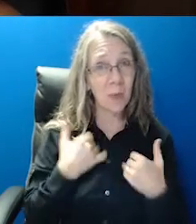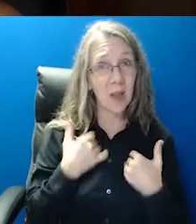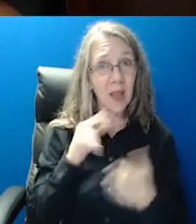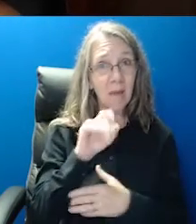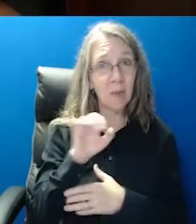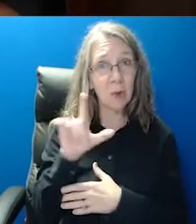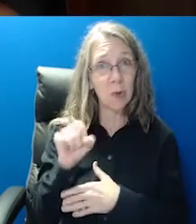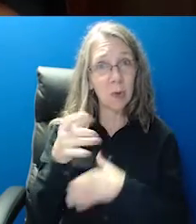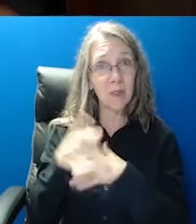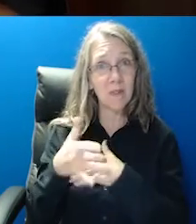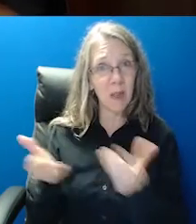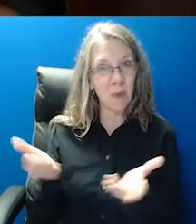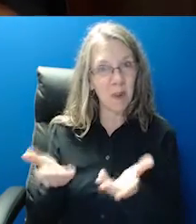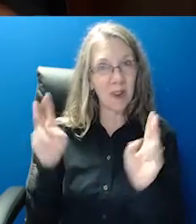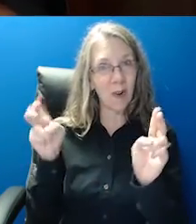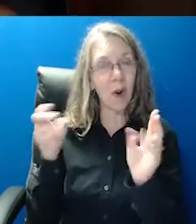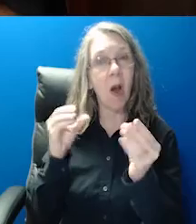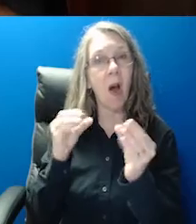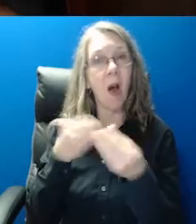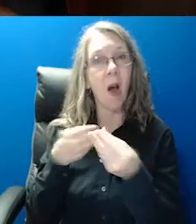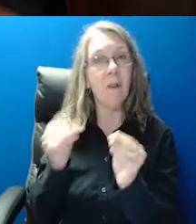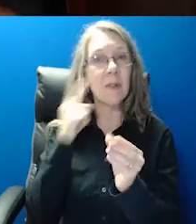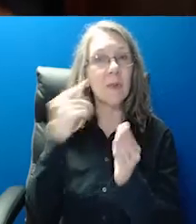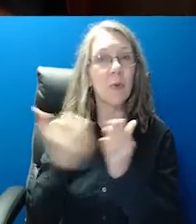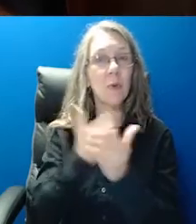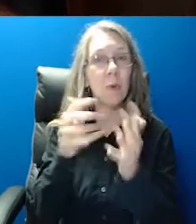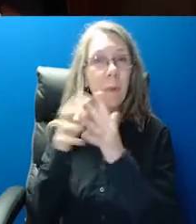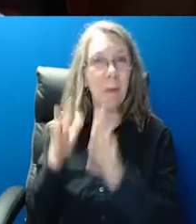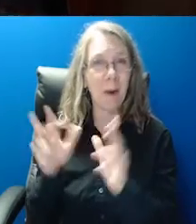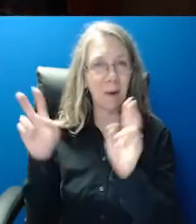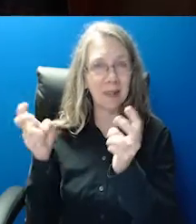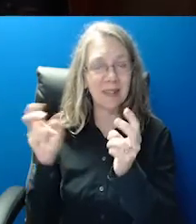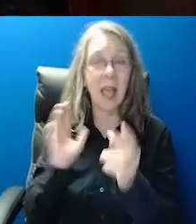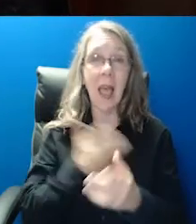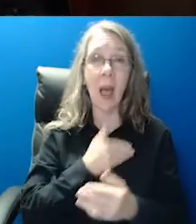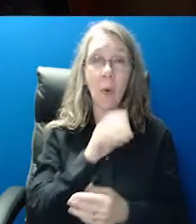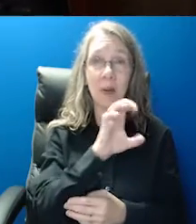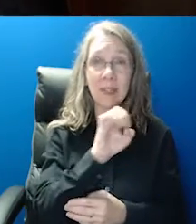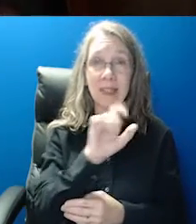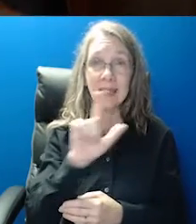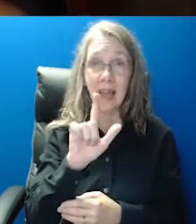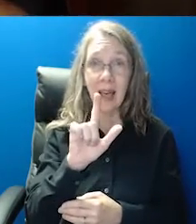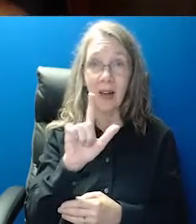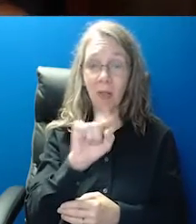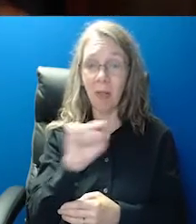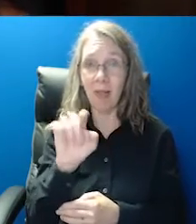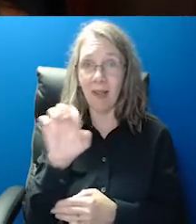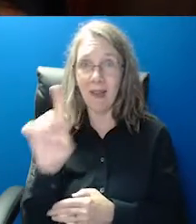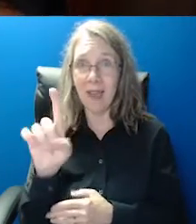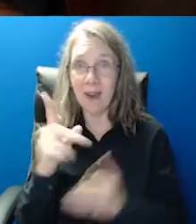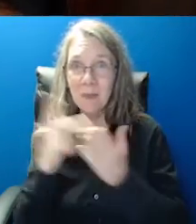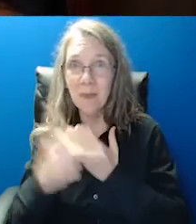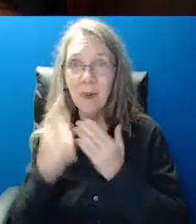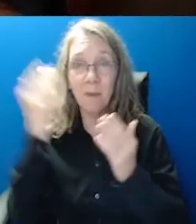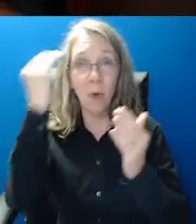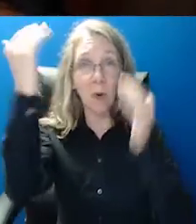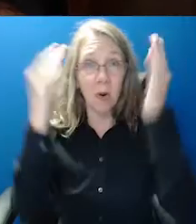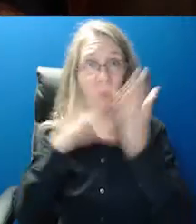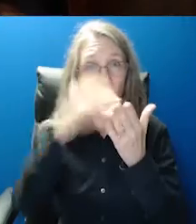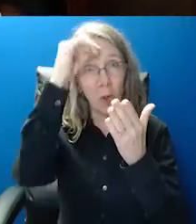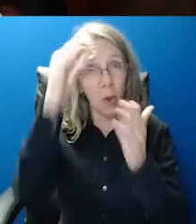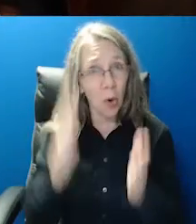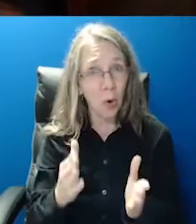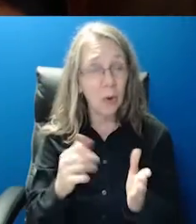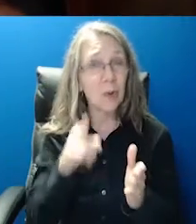tenemos las herramientas disponibles para ti aquí en la Oficina para Nuevos Americanos. A través de nuestro programa